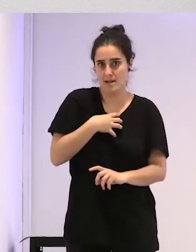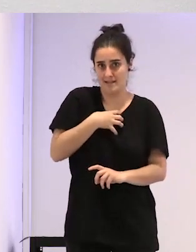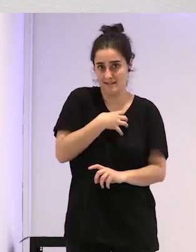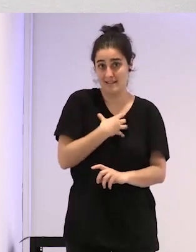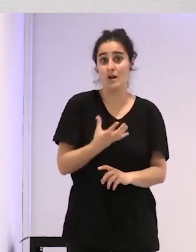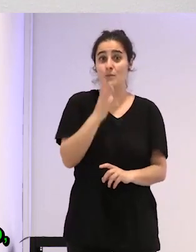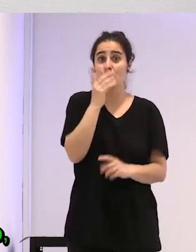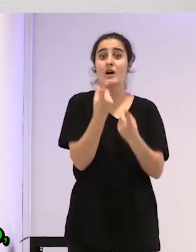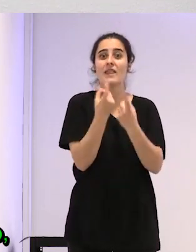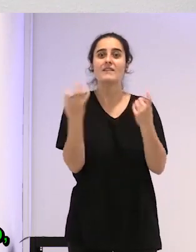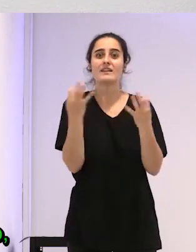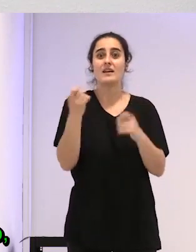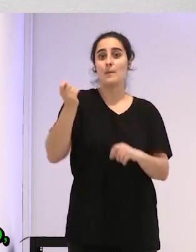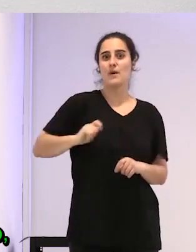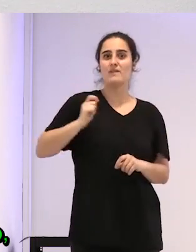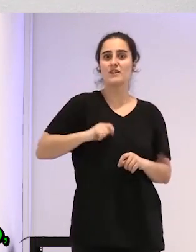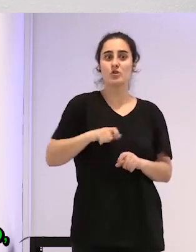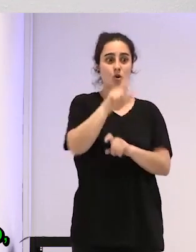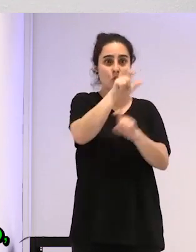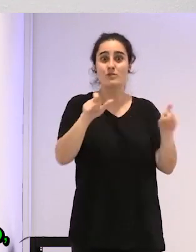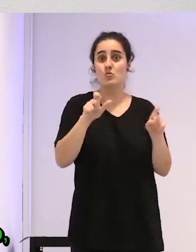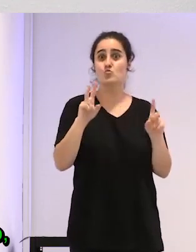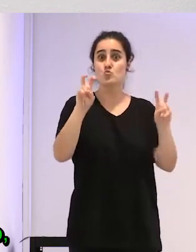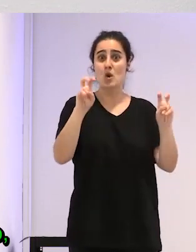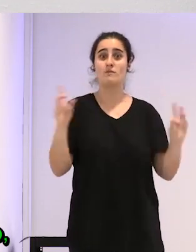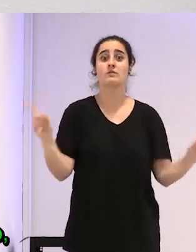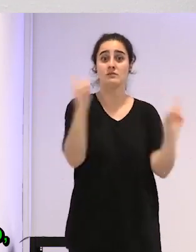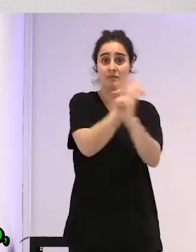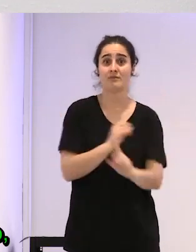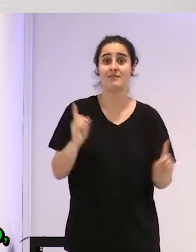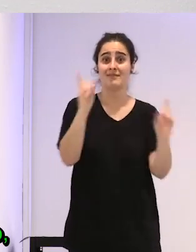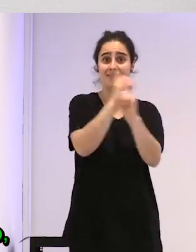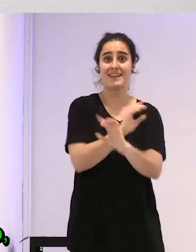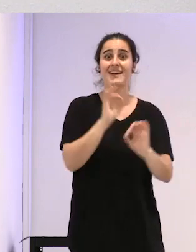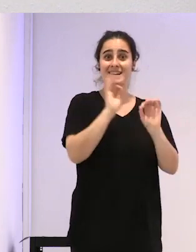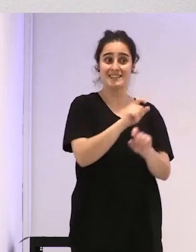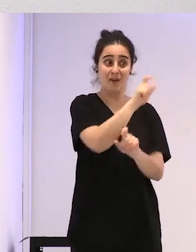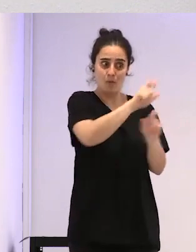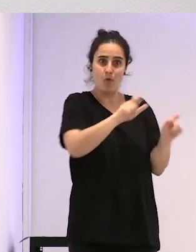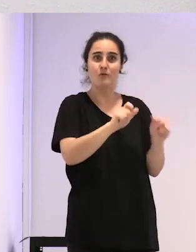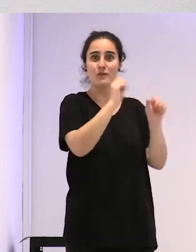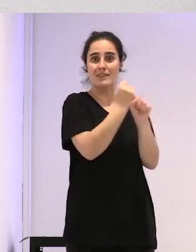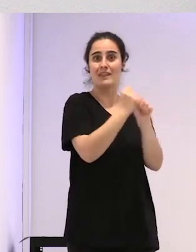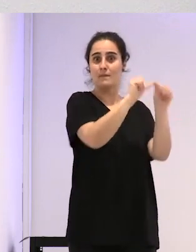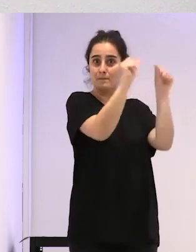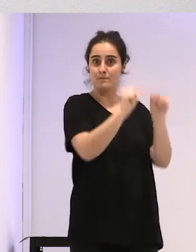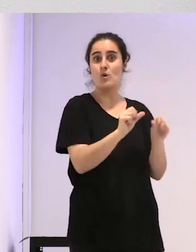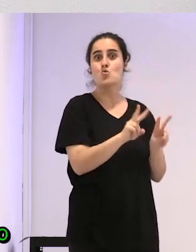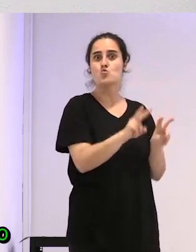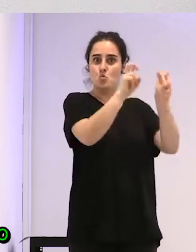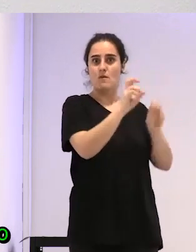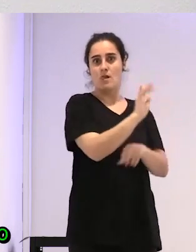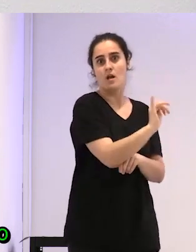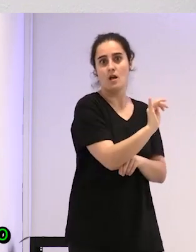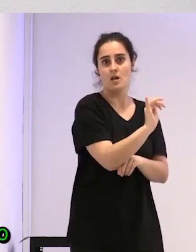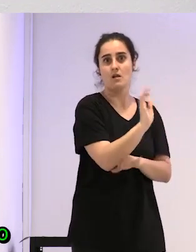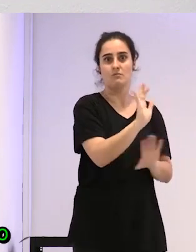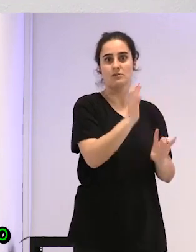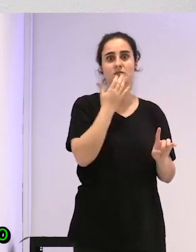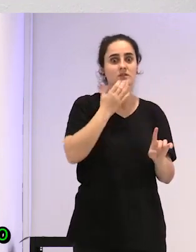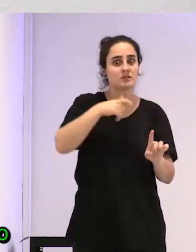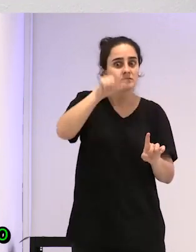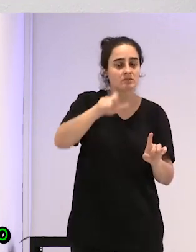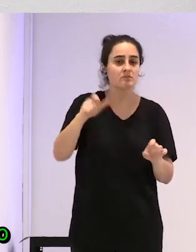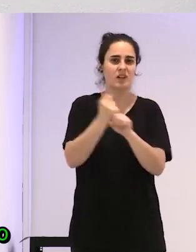las personas que lo hacen y ya entra dentro de un nuevo modelo, una nueva manera de hacer, o estos papeles, por desgracia, que además han